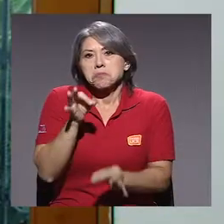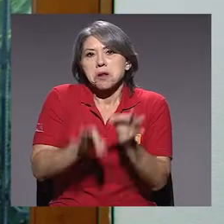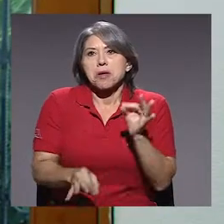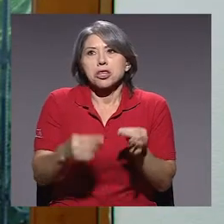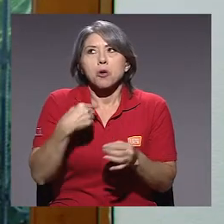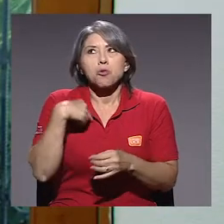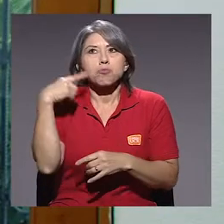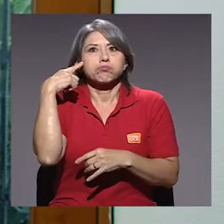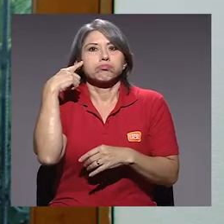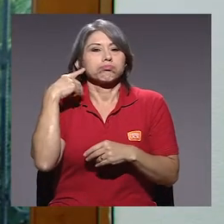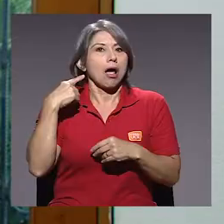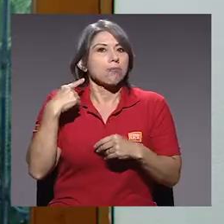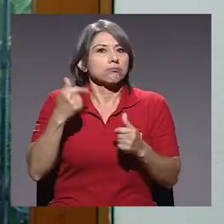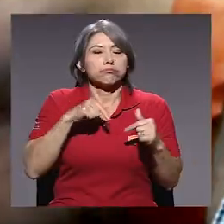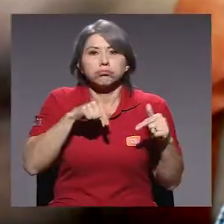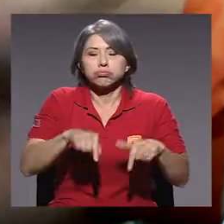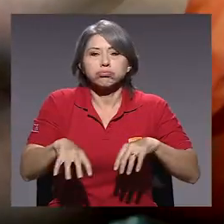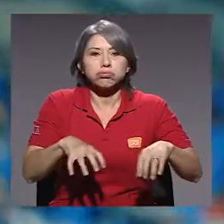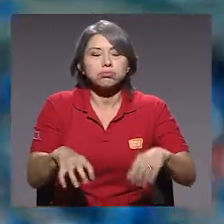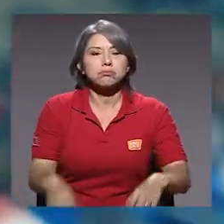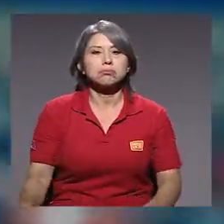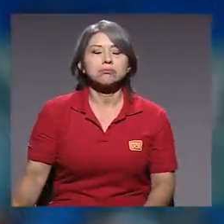Uno simplemente viene con el chip.